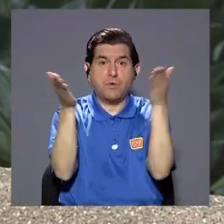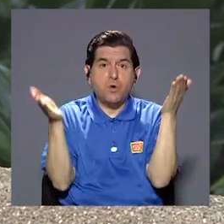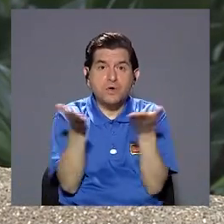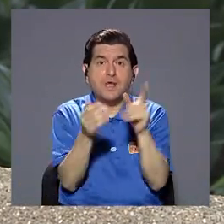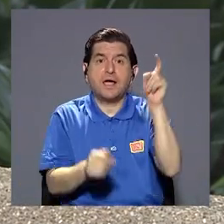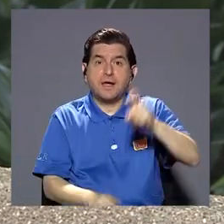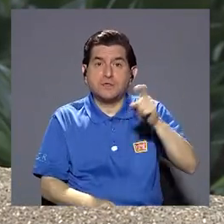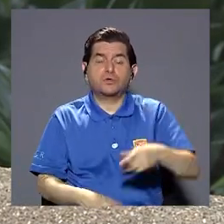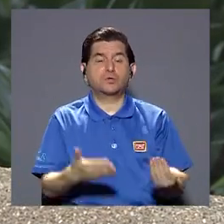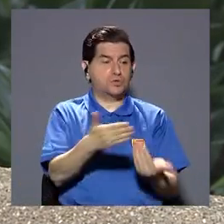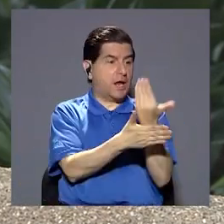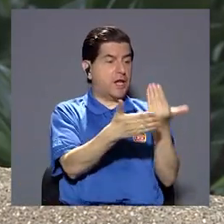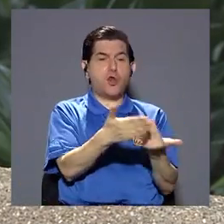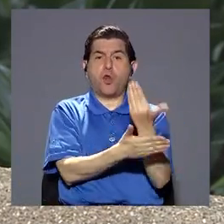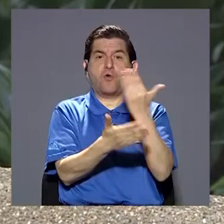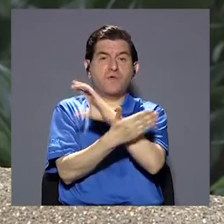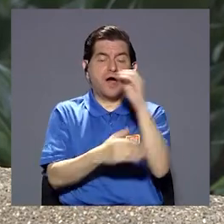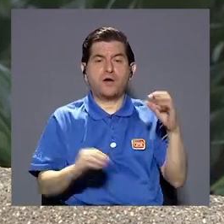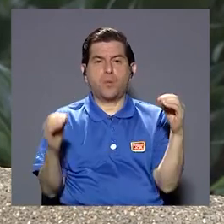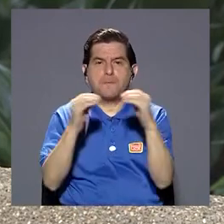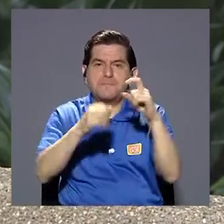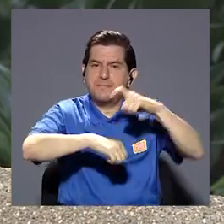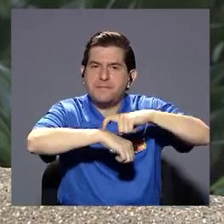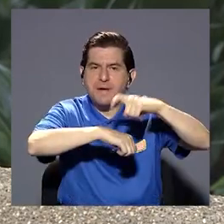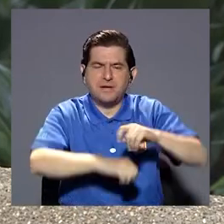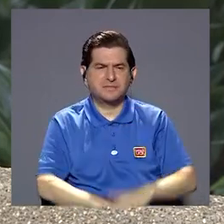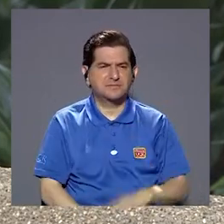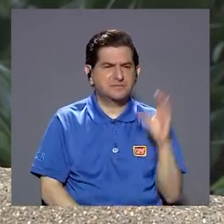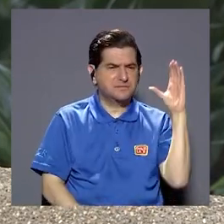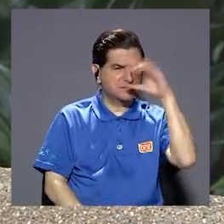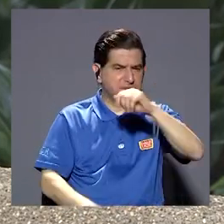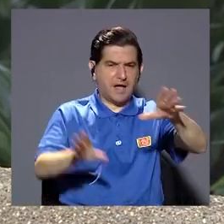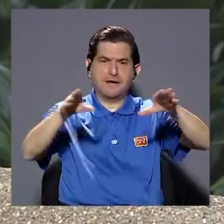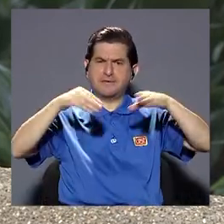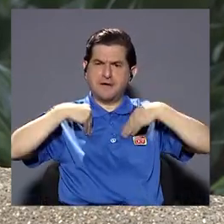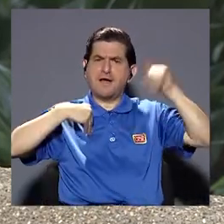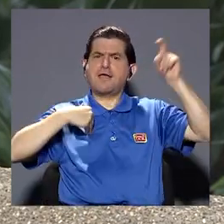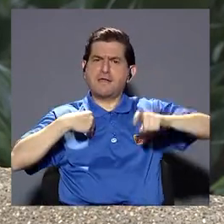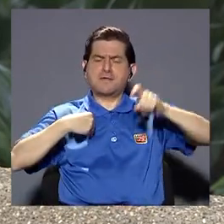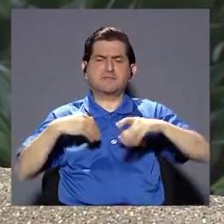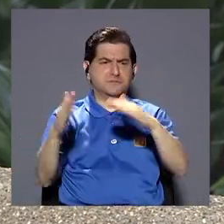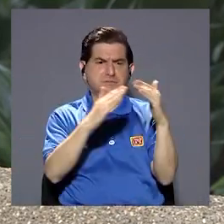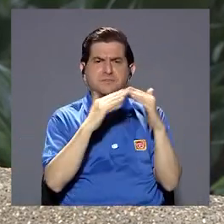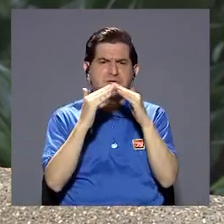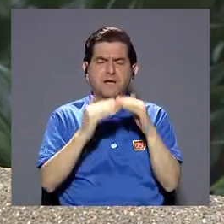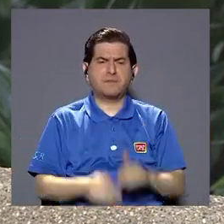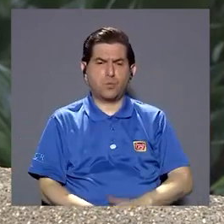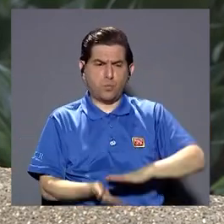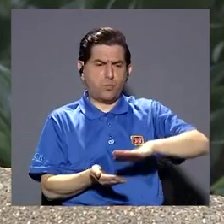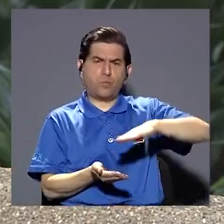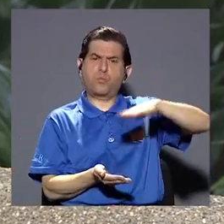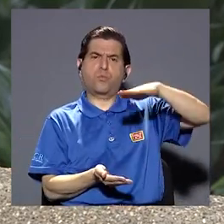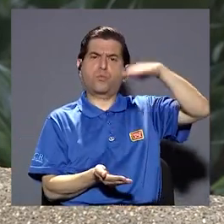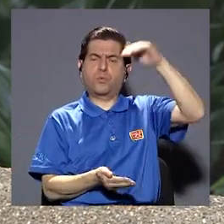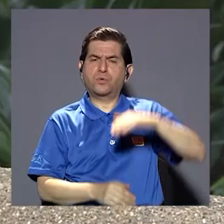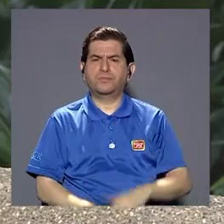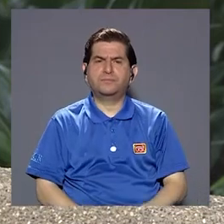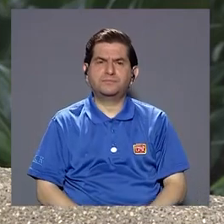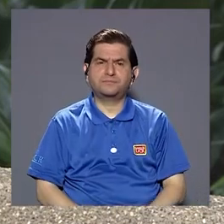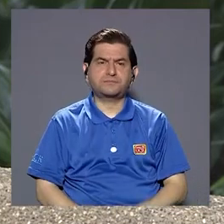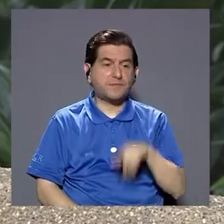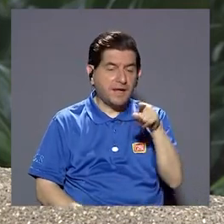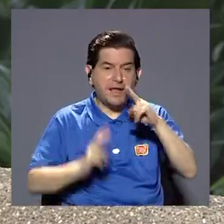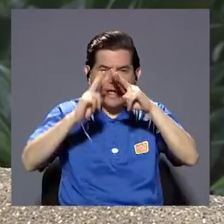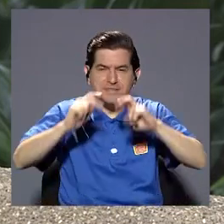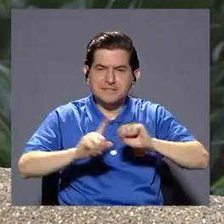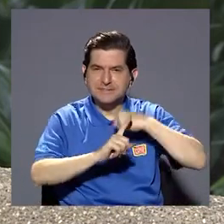proyectos de promoción tenemos que innovar o que dedicarle un poco más porque vemos que la aceptación y la necesidad de la población ha ido creciendo